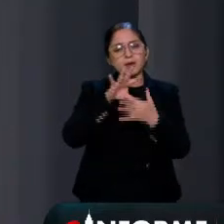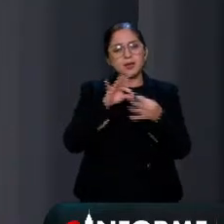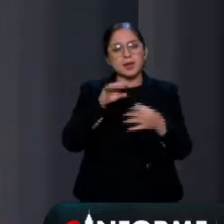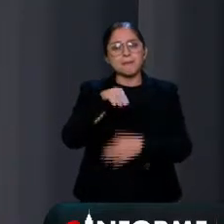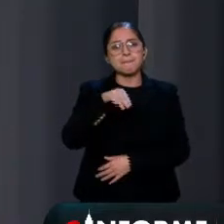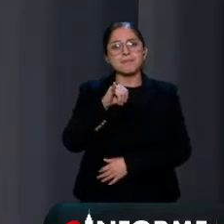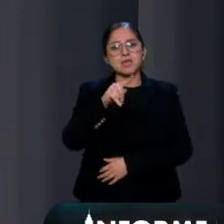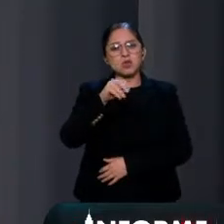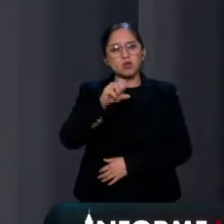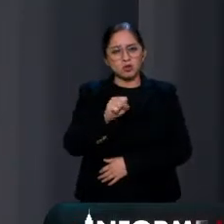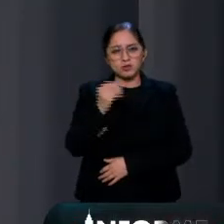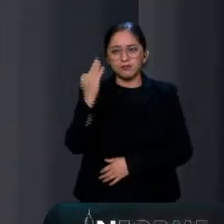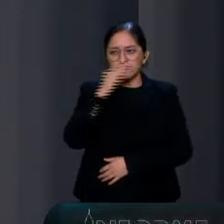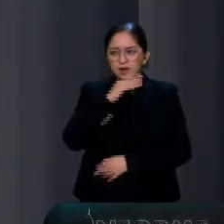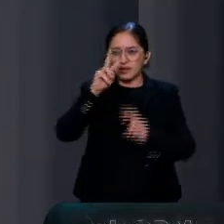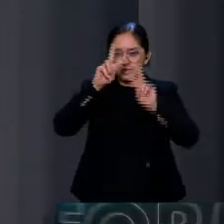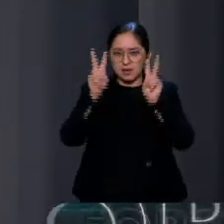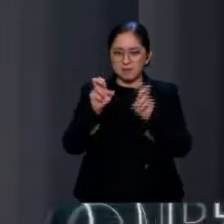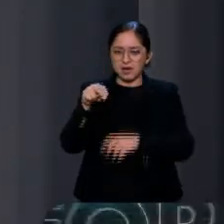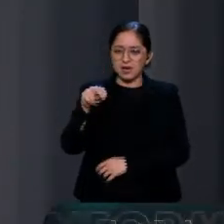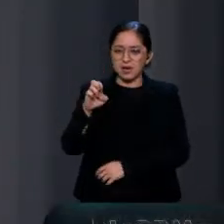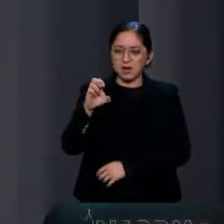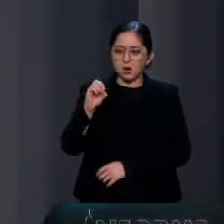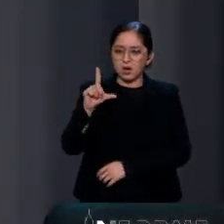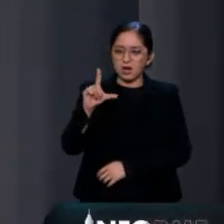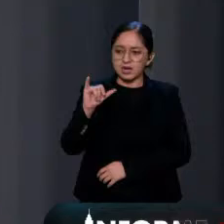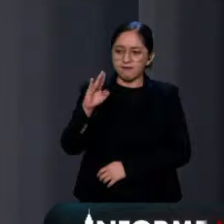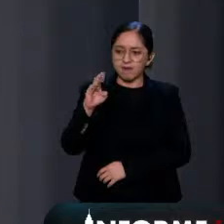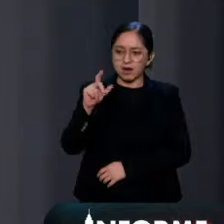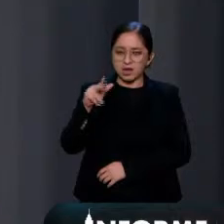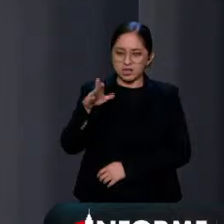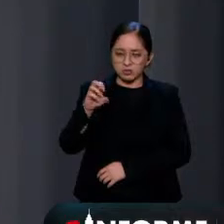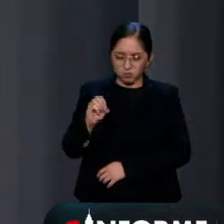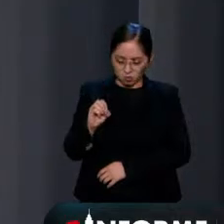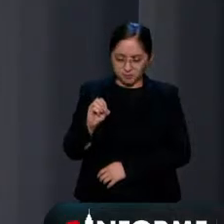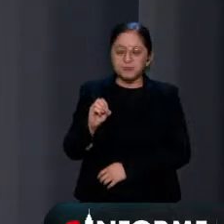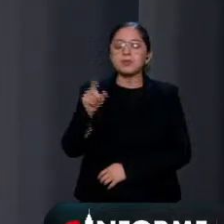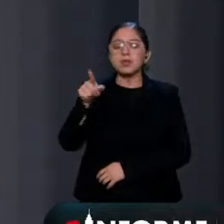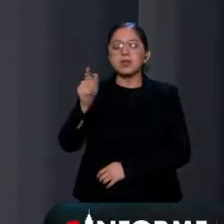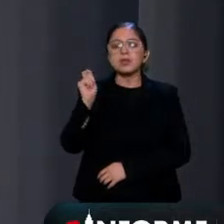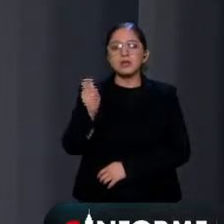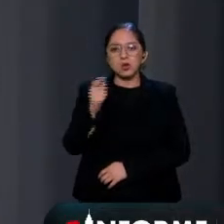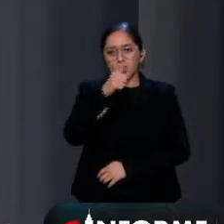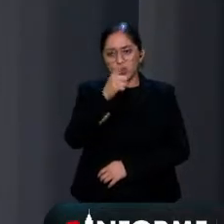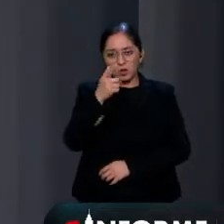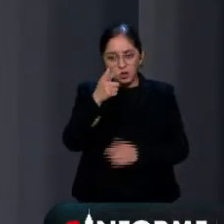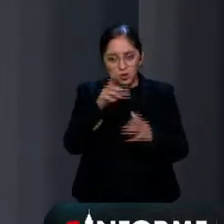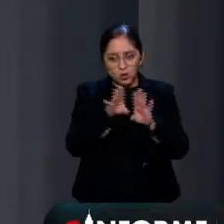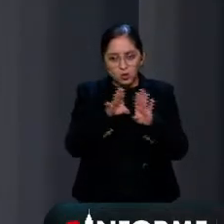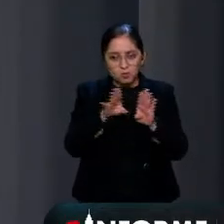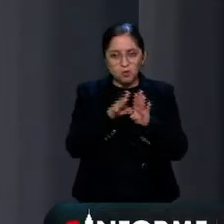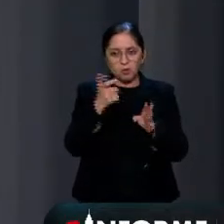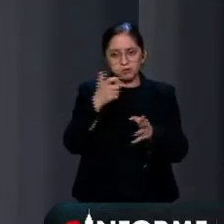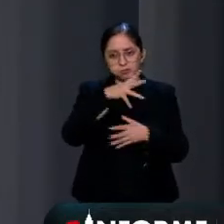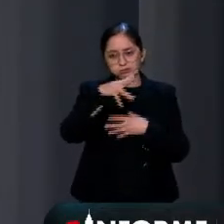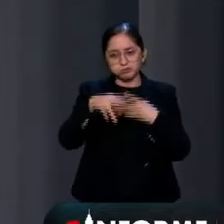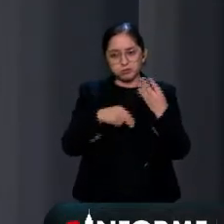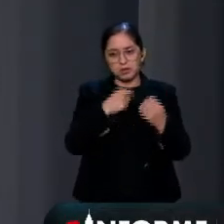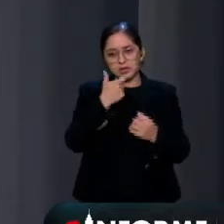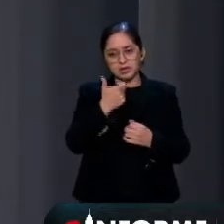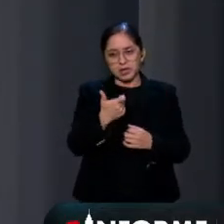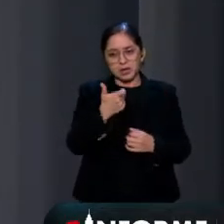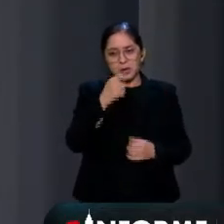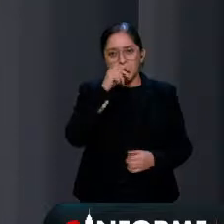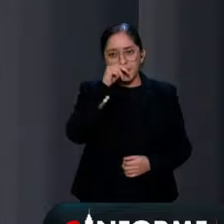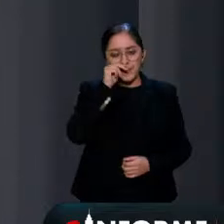mitos del neoliberalismo arrancan con la serie en la serie con el tema conocimiento crecimiento económico que barbaridad que es